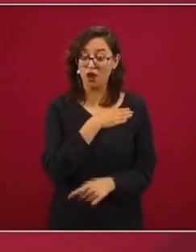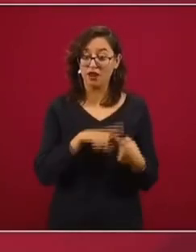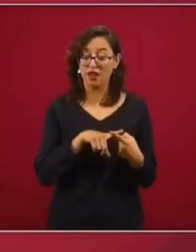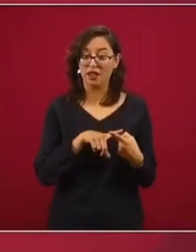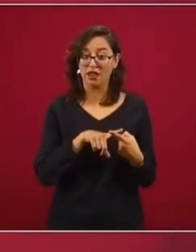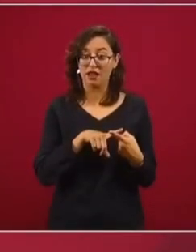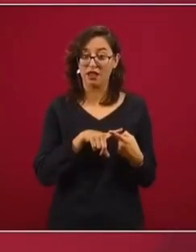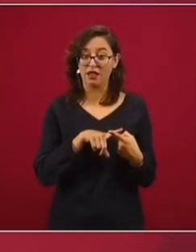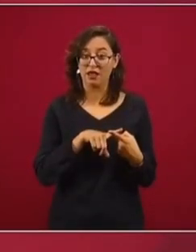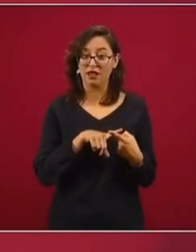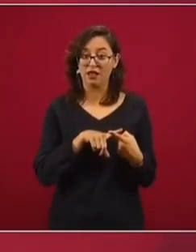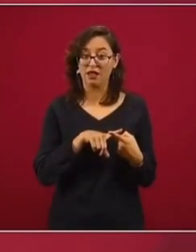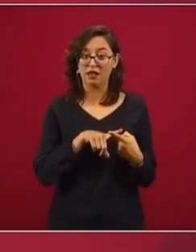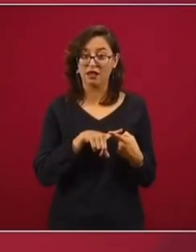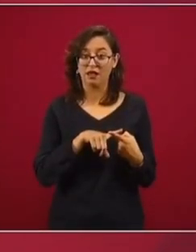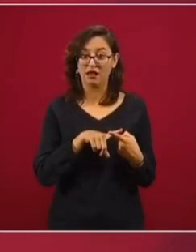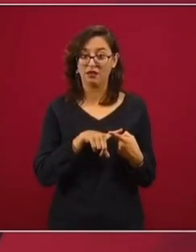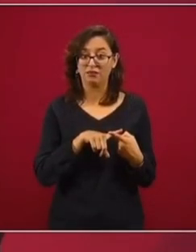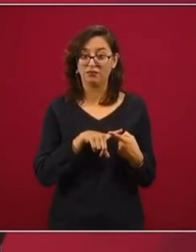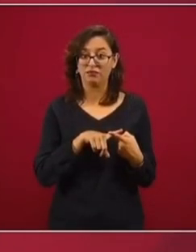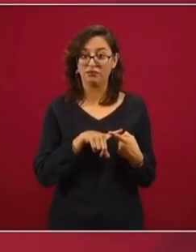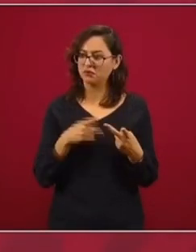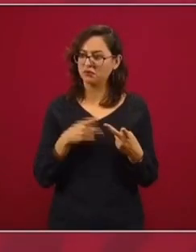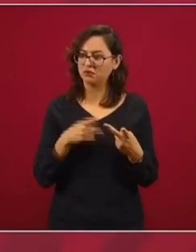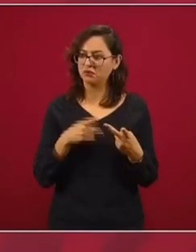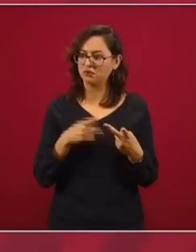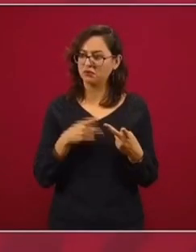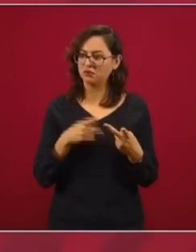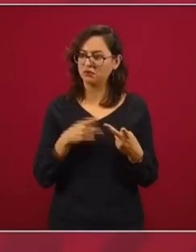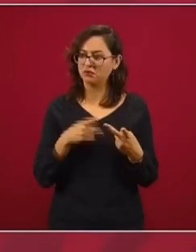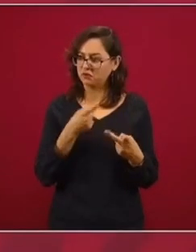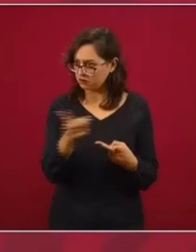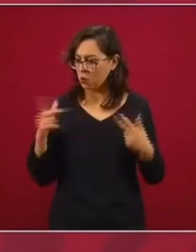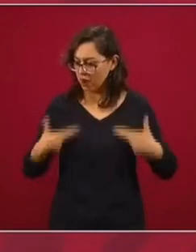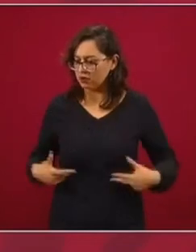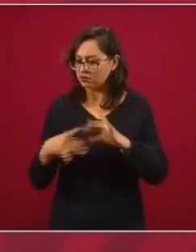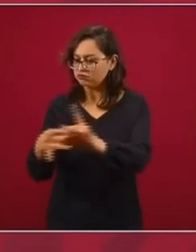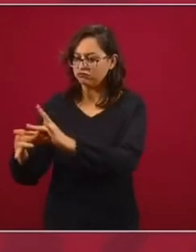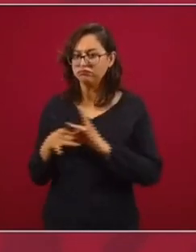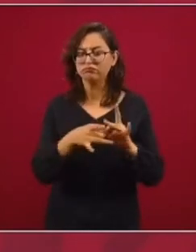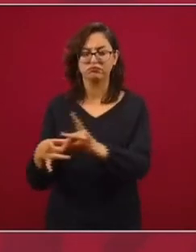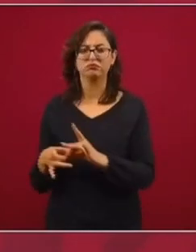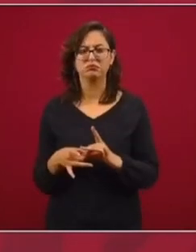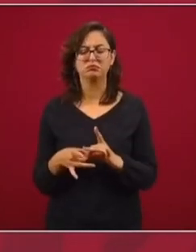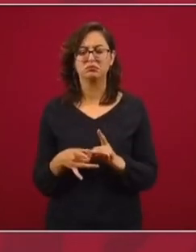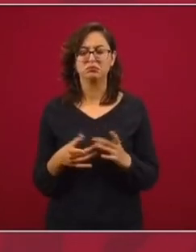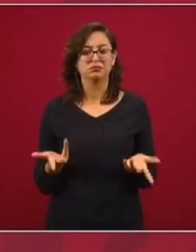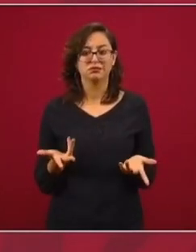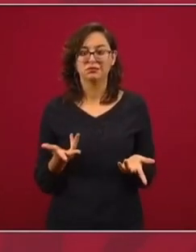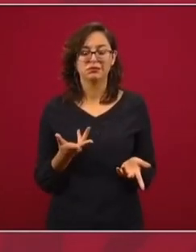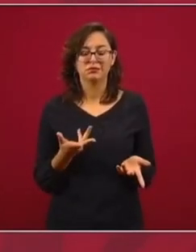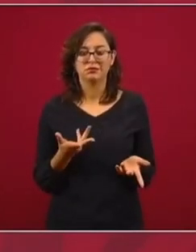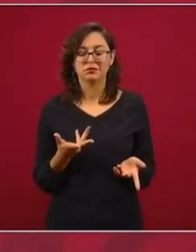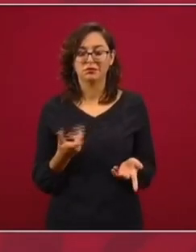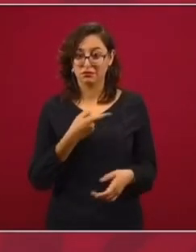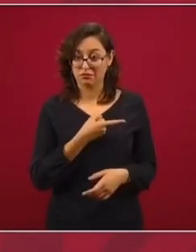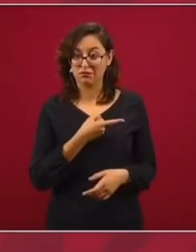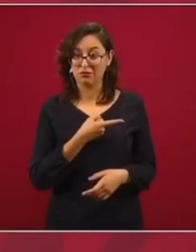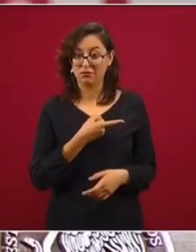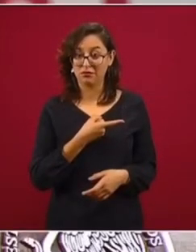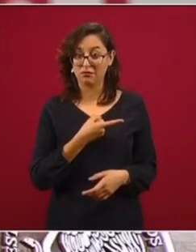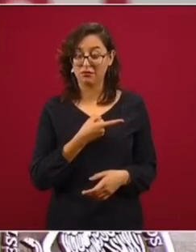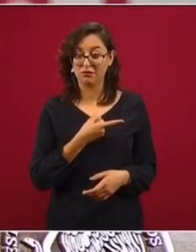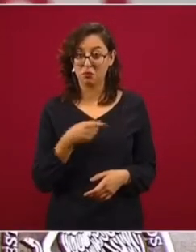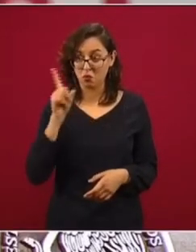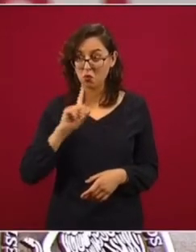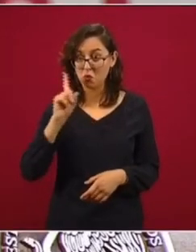verdaderamente fraterno, que los hay, no va a dejar